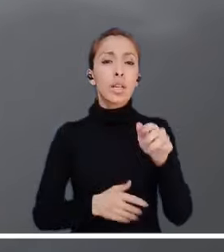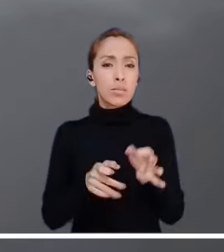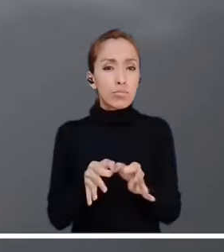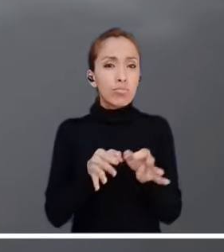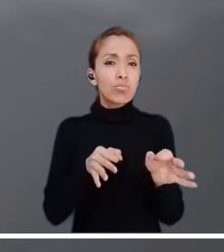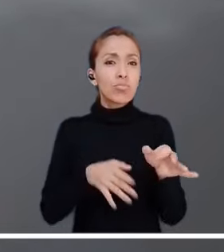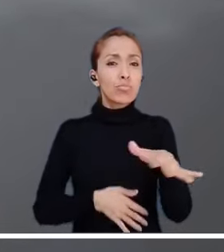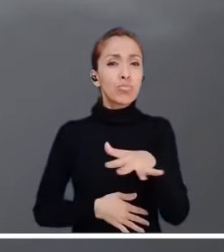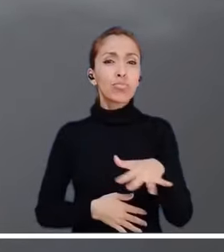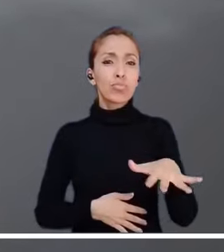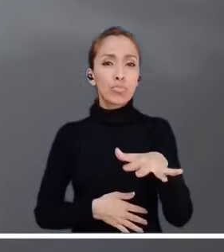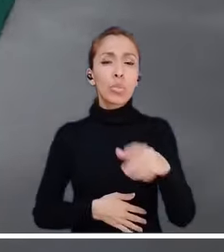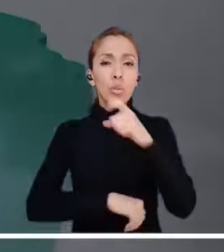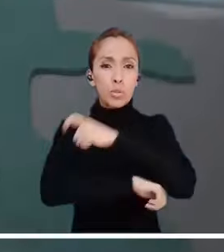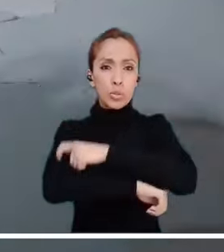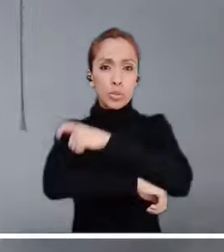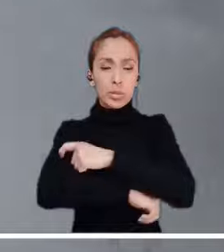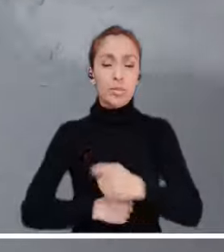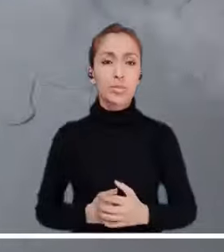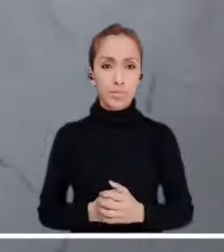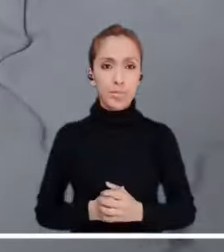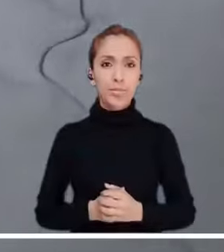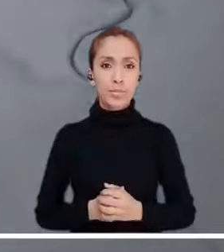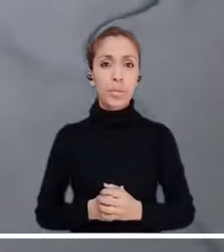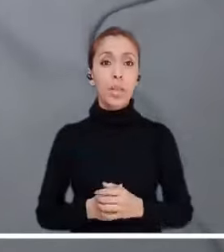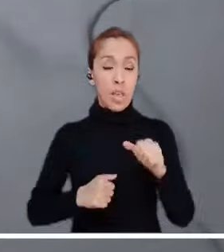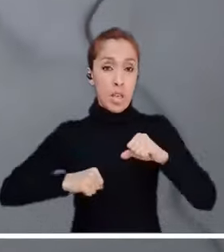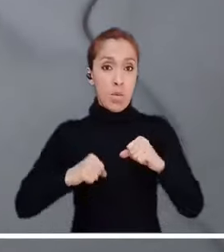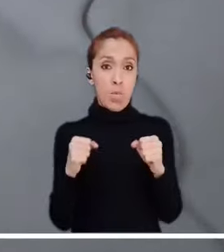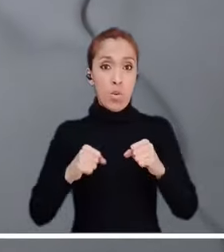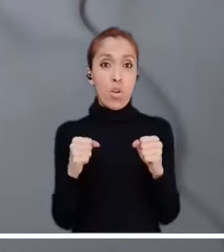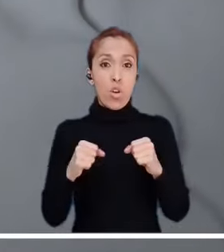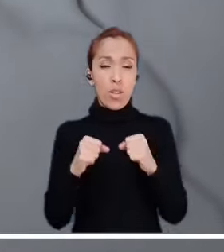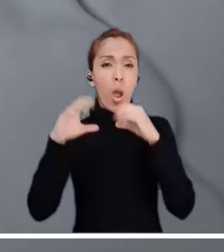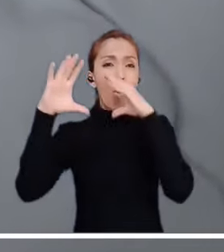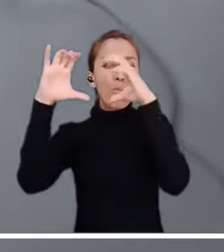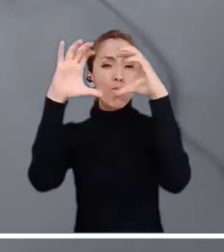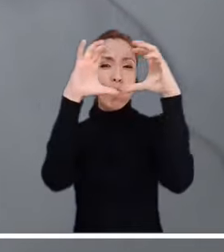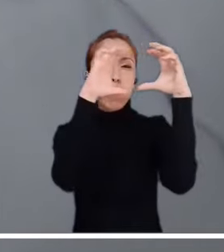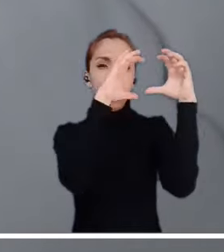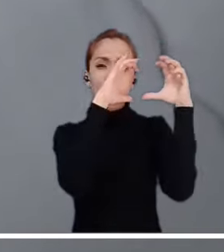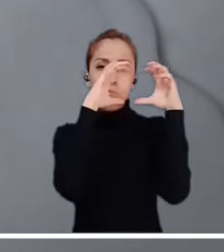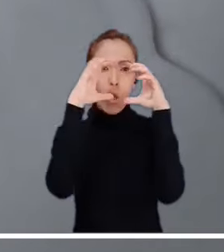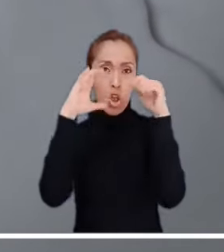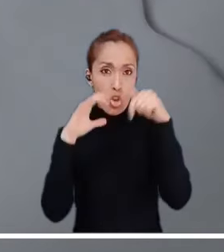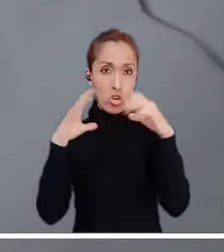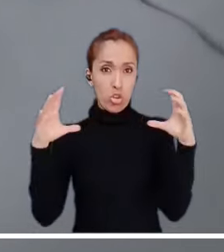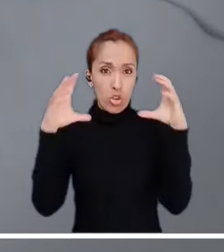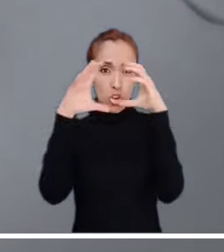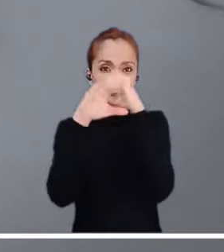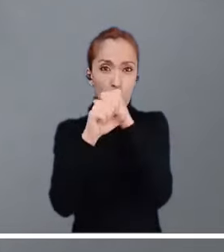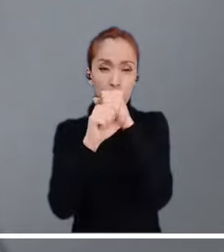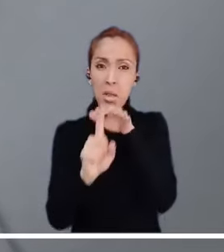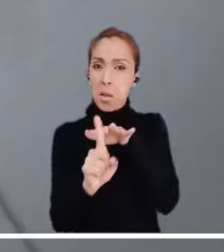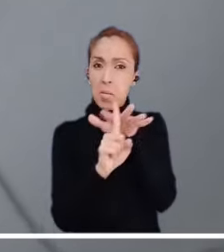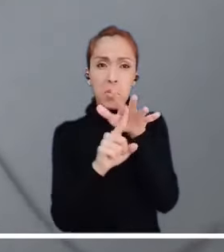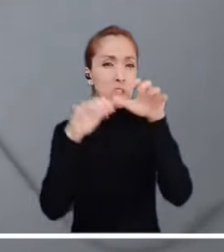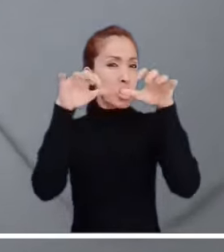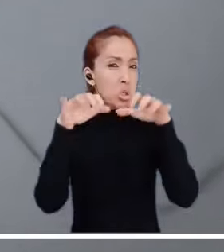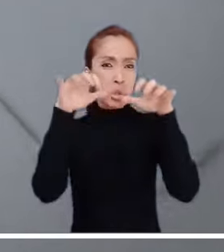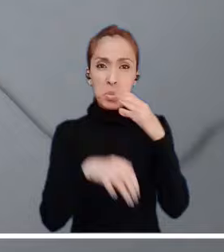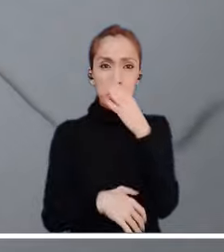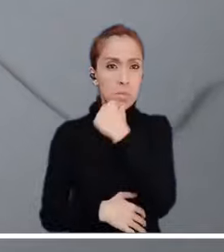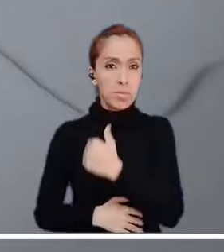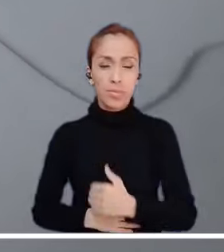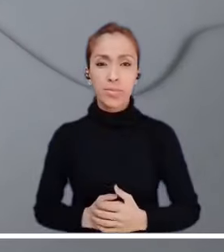monte de Putumayo. Todo parece indicar que en Bogotá las densas nubes previstas para esta noche no